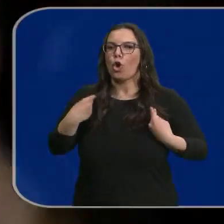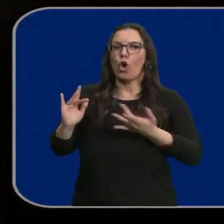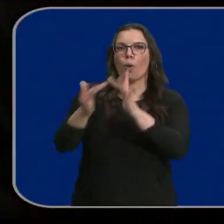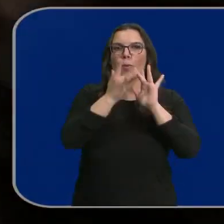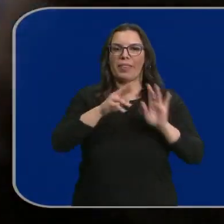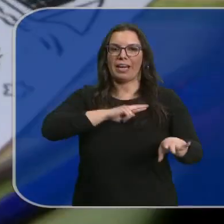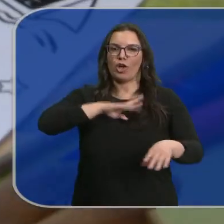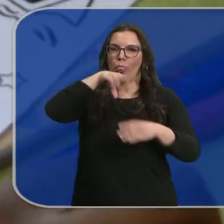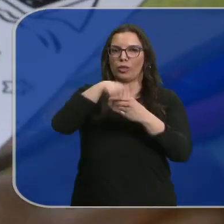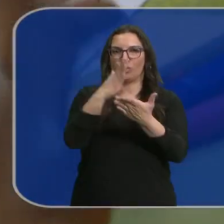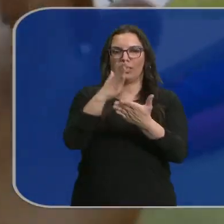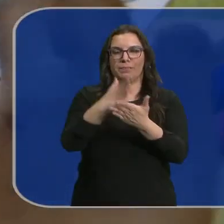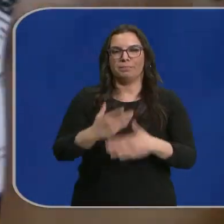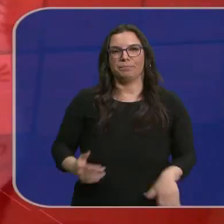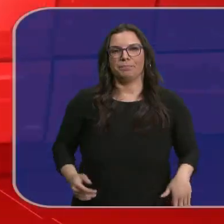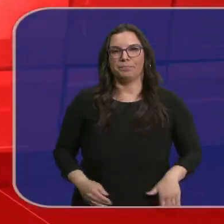religiones en las aulas.